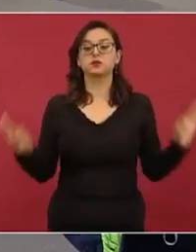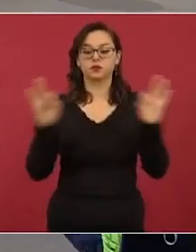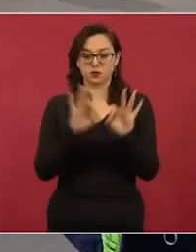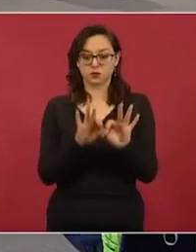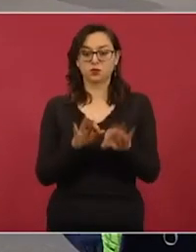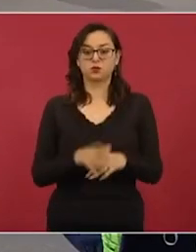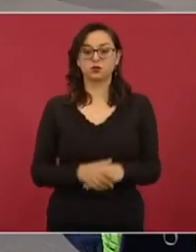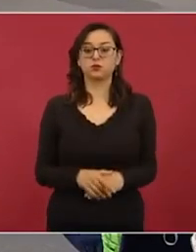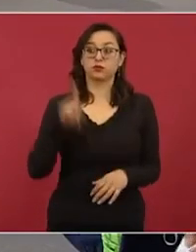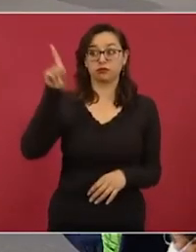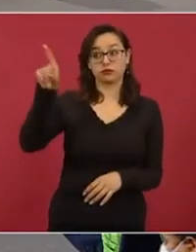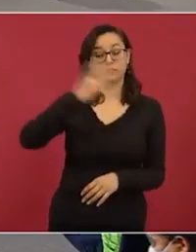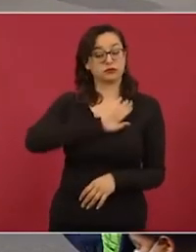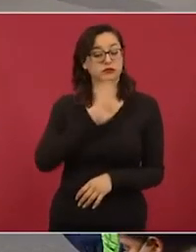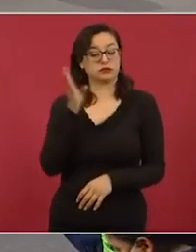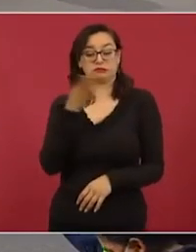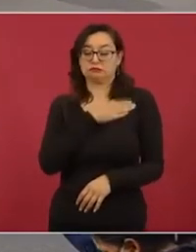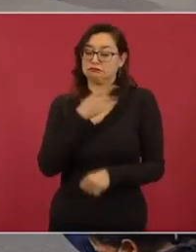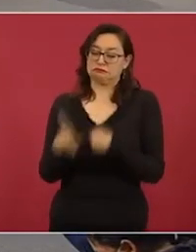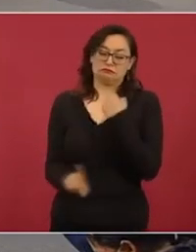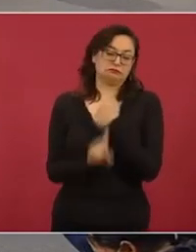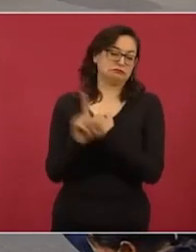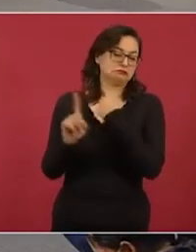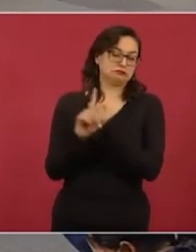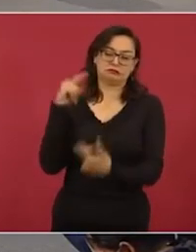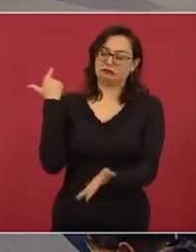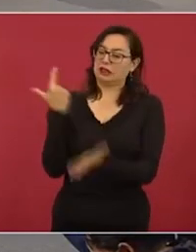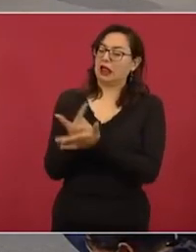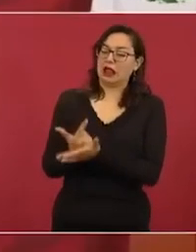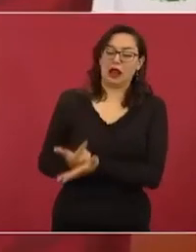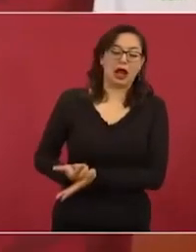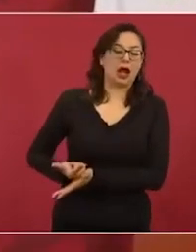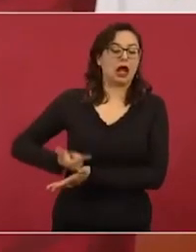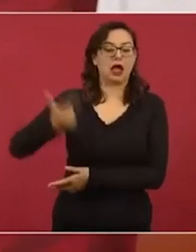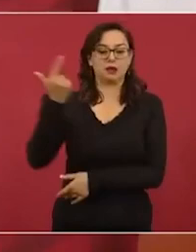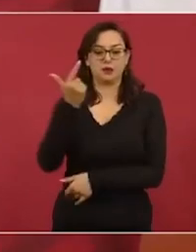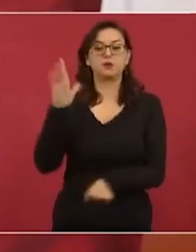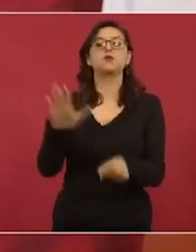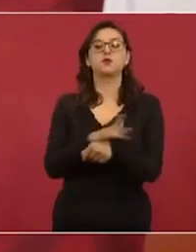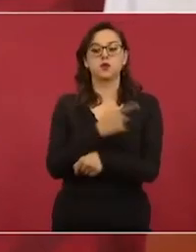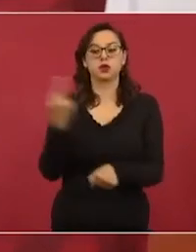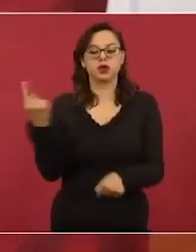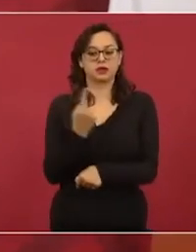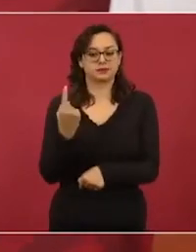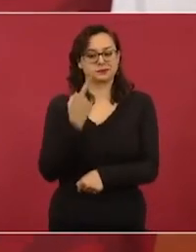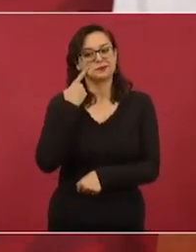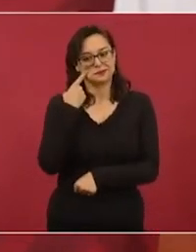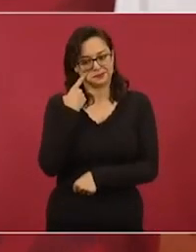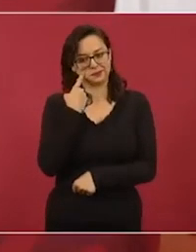Esto es lo que hicieron en España, esto es lo que les está causando el problema